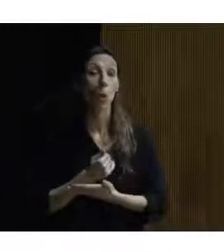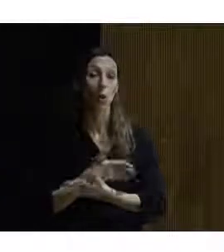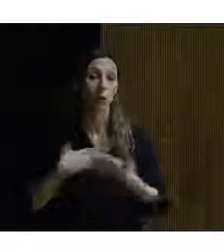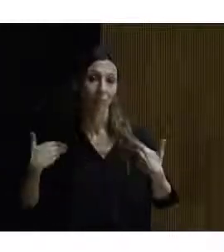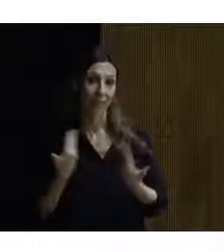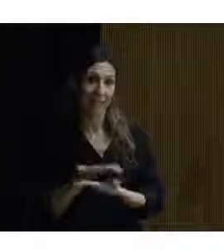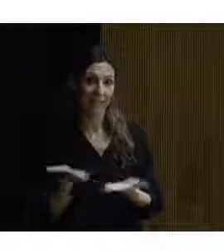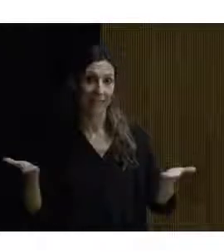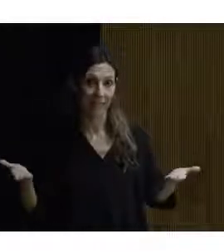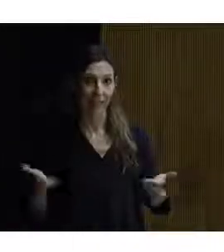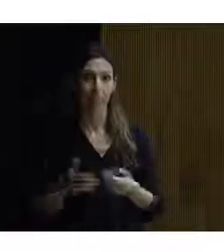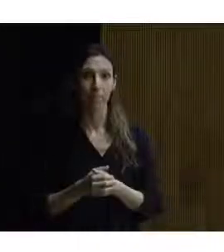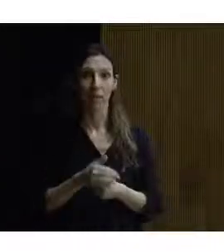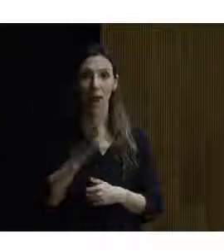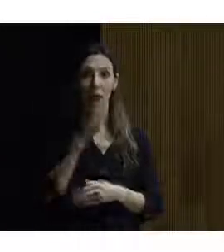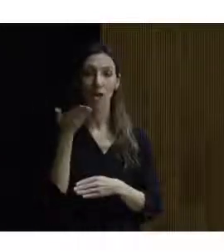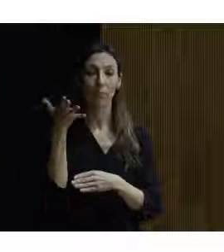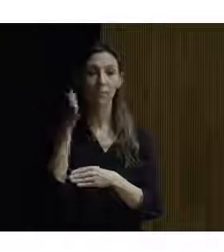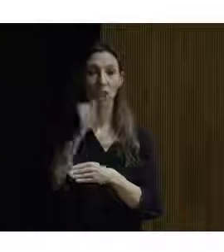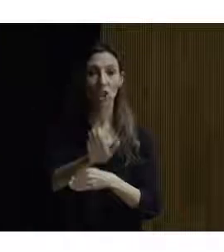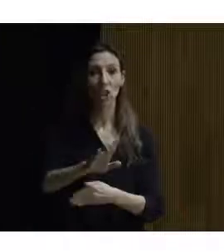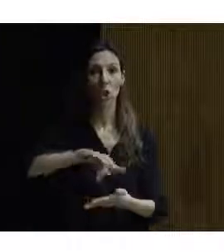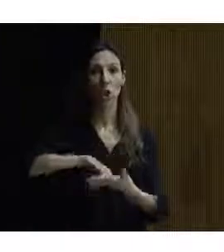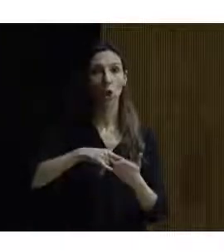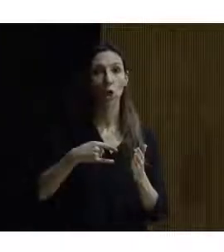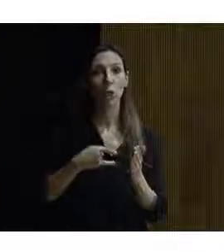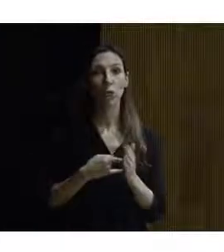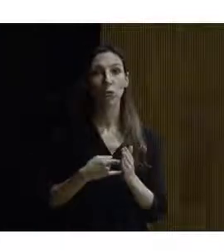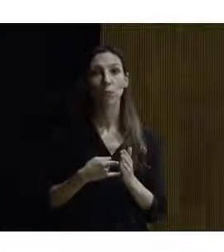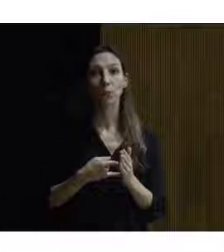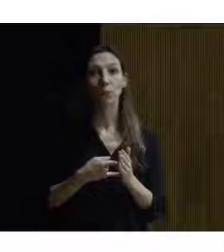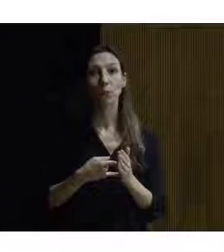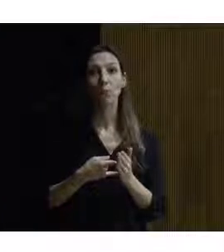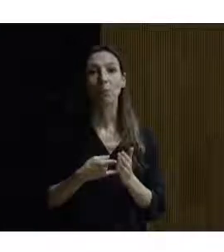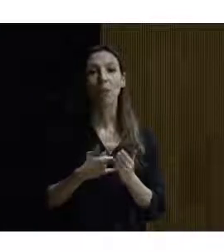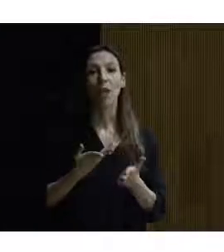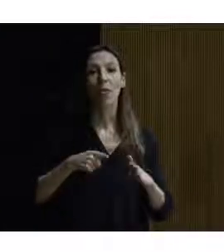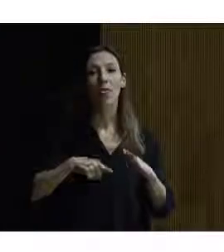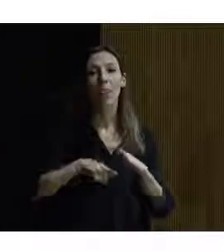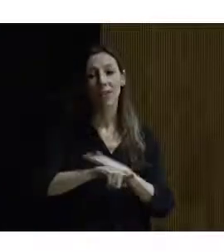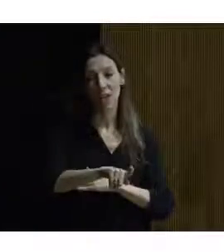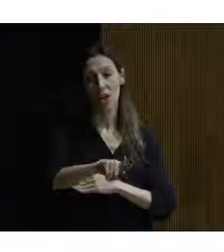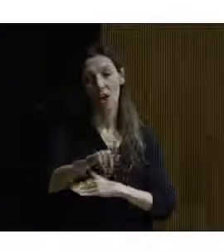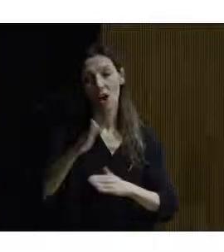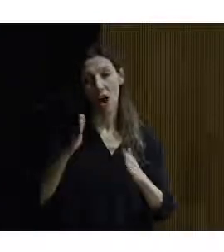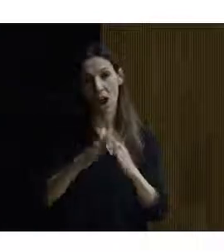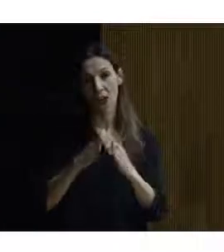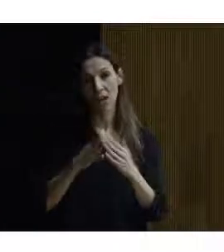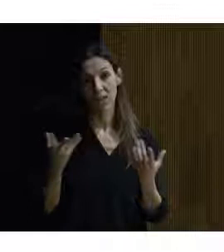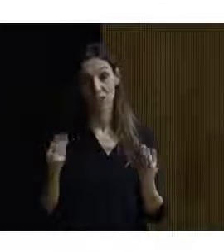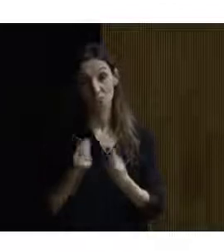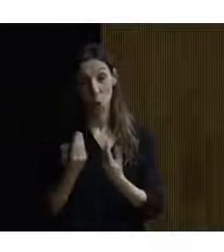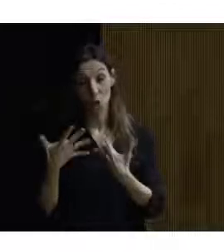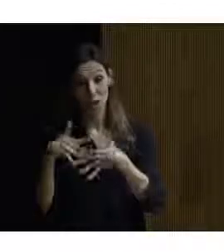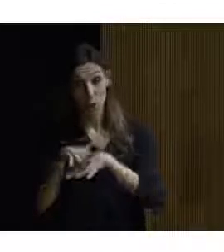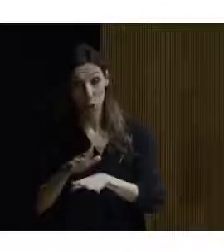bueno pues vamos a presentar voy a presentar un proyecto que que ha desarrollado la casa junto con ilunion tecnología